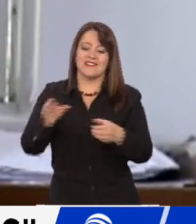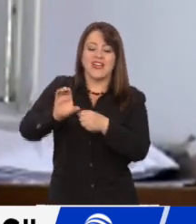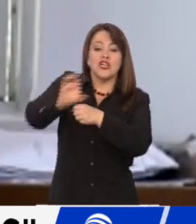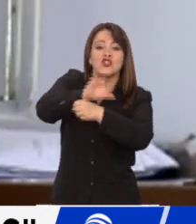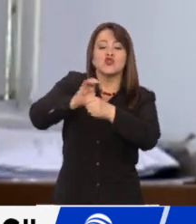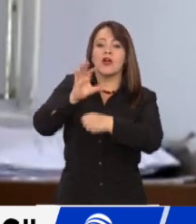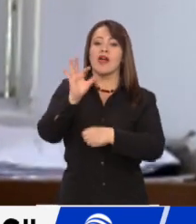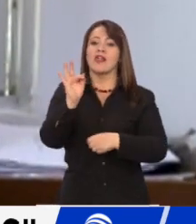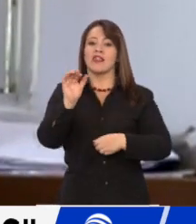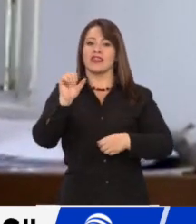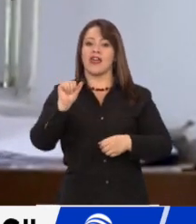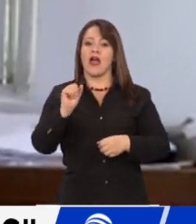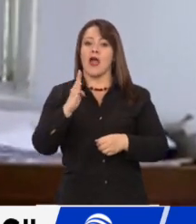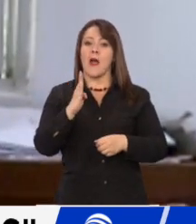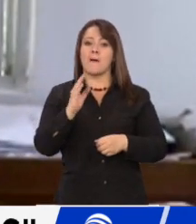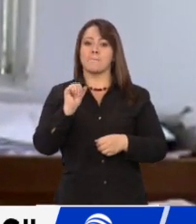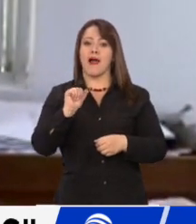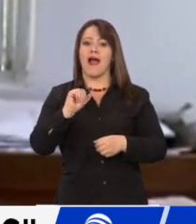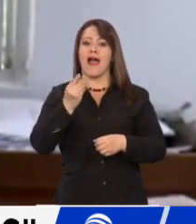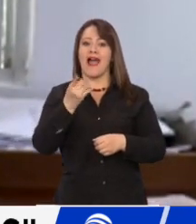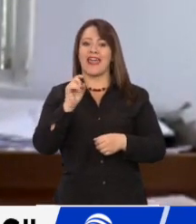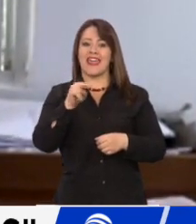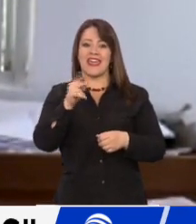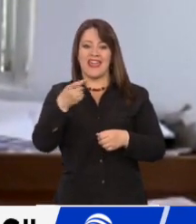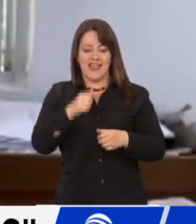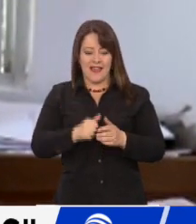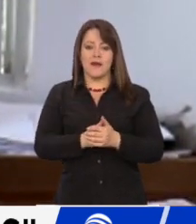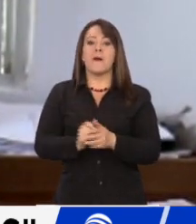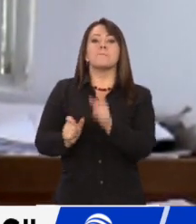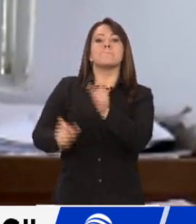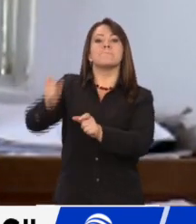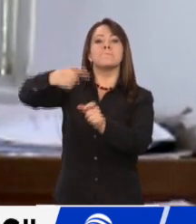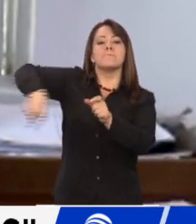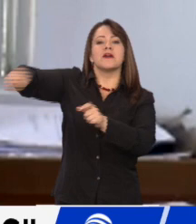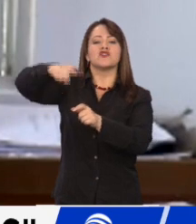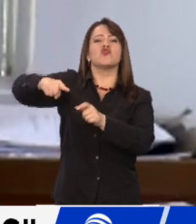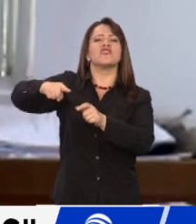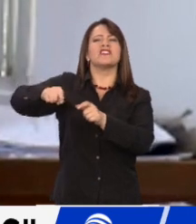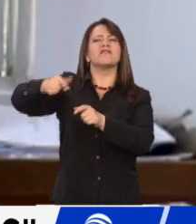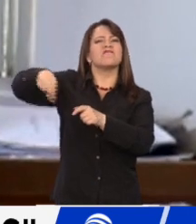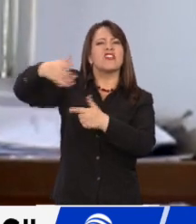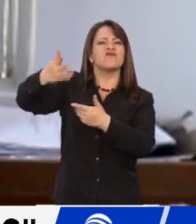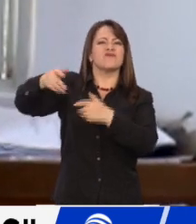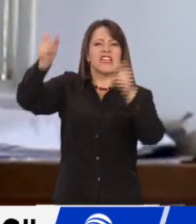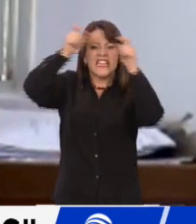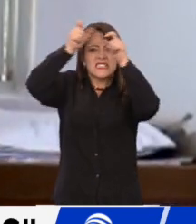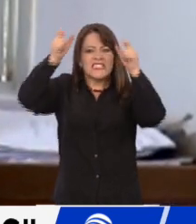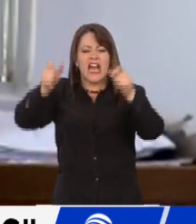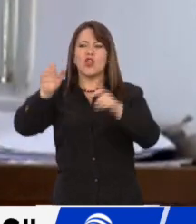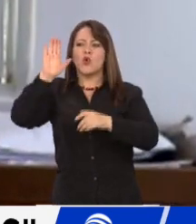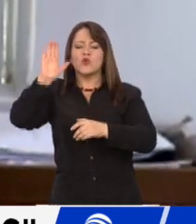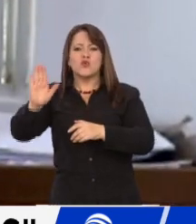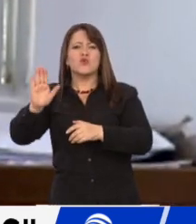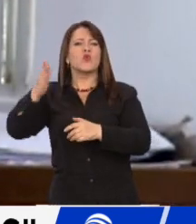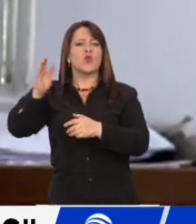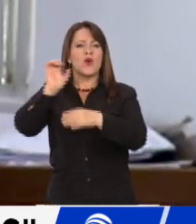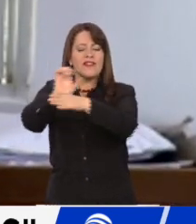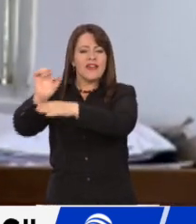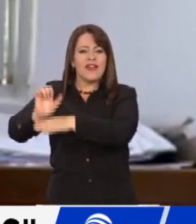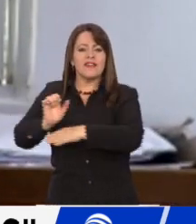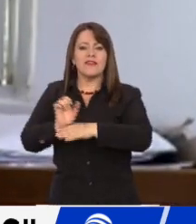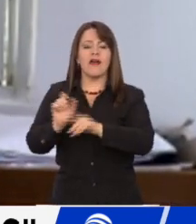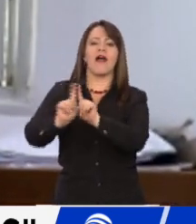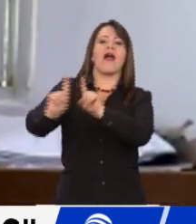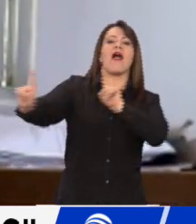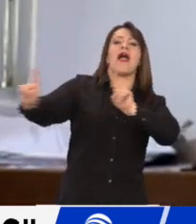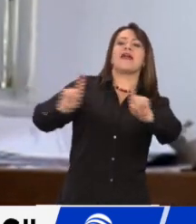Los que estaban a cargo o los que están a cargo de la vigilancia se encuentran en aislamiento o posible contacto de COVID. Lo único